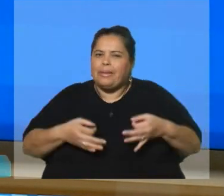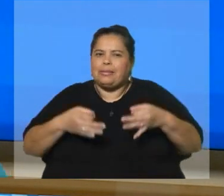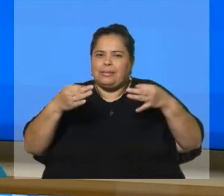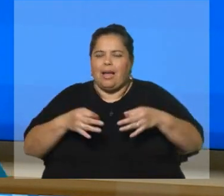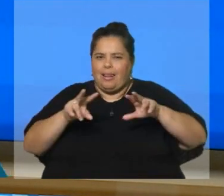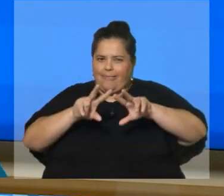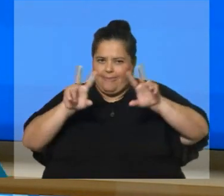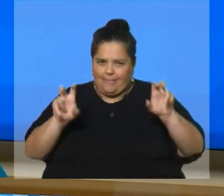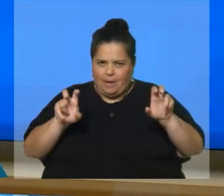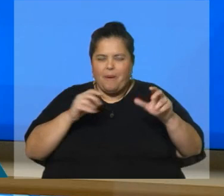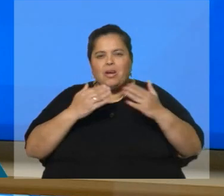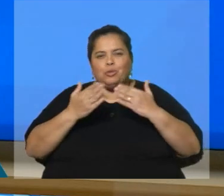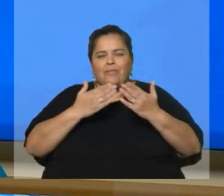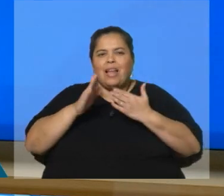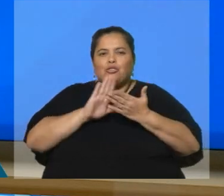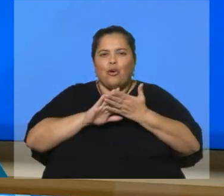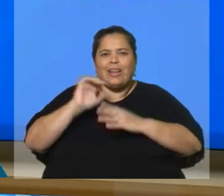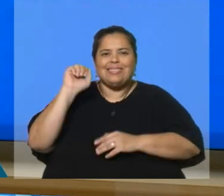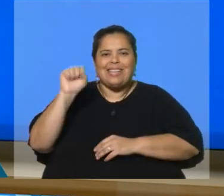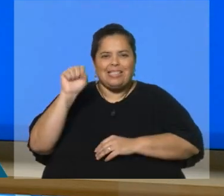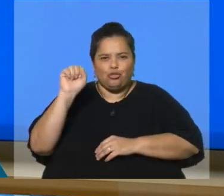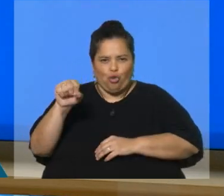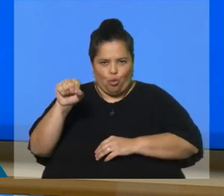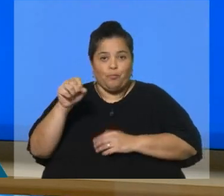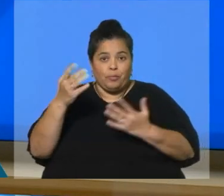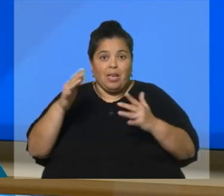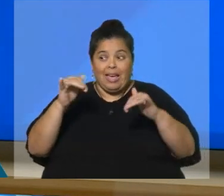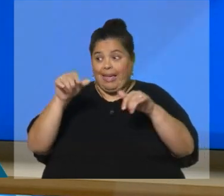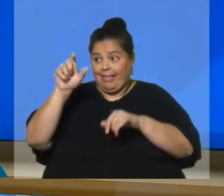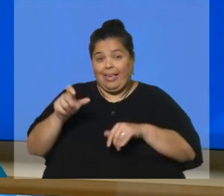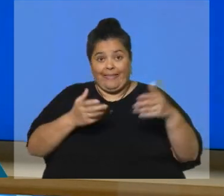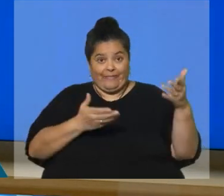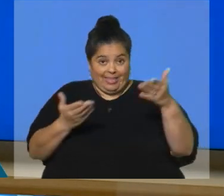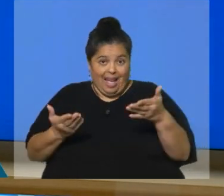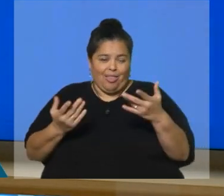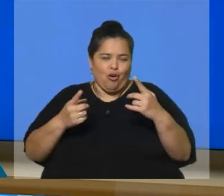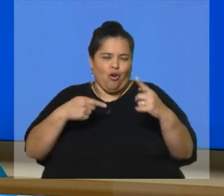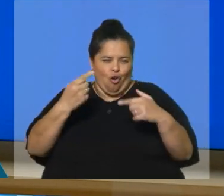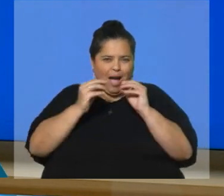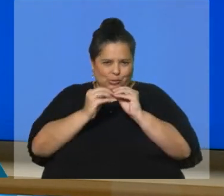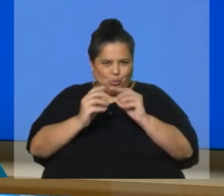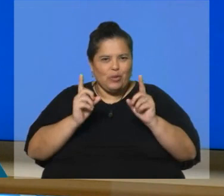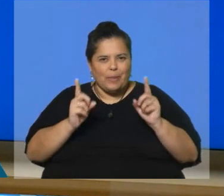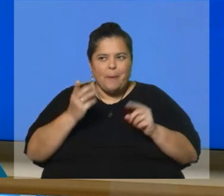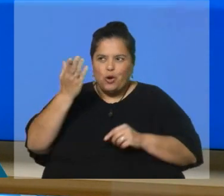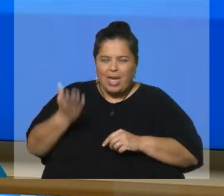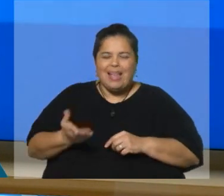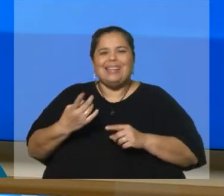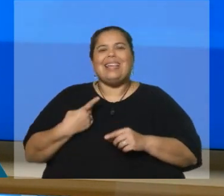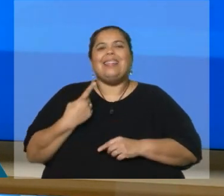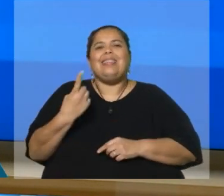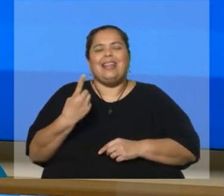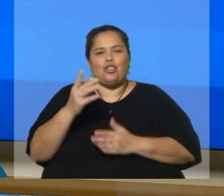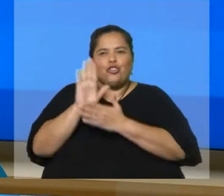tema. Vamos a hablar del censo, más allá de que nuestro invitado anda en otras cuestiones también, porque es el Director Nacional